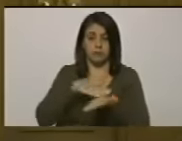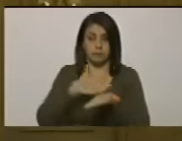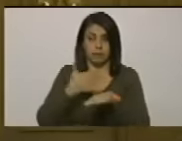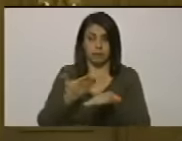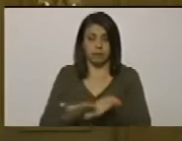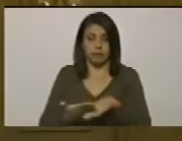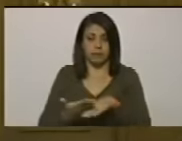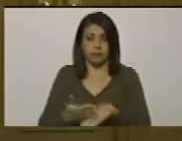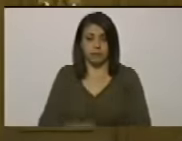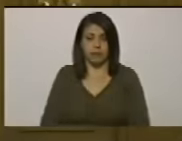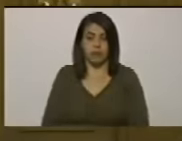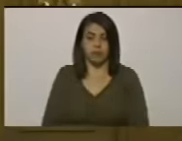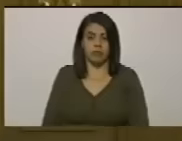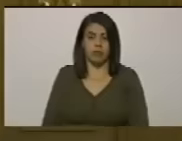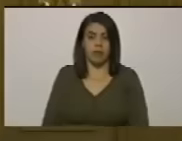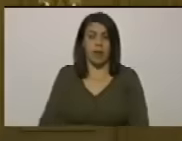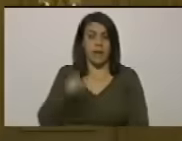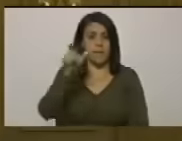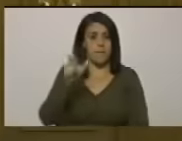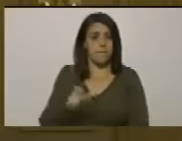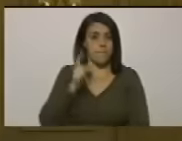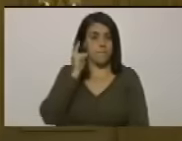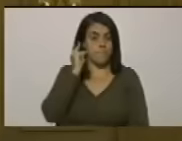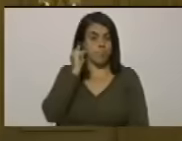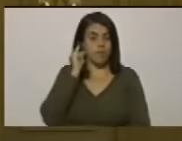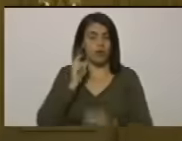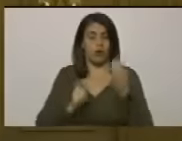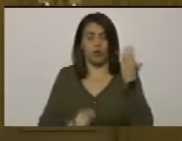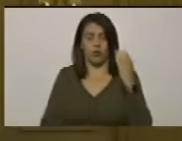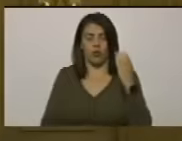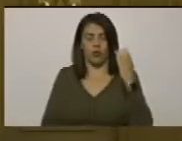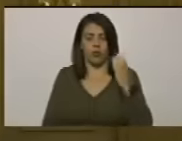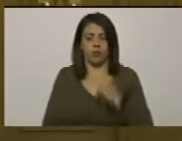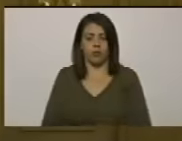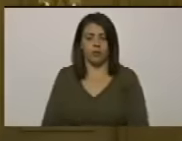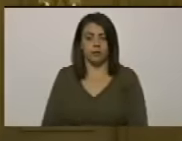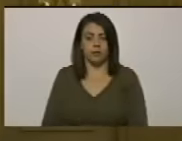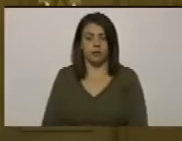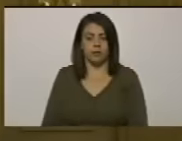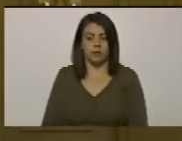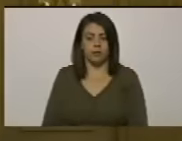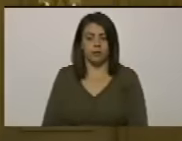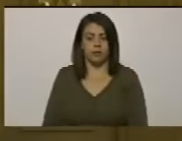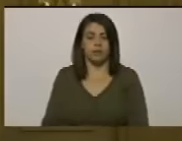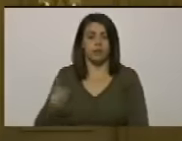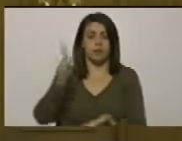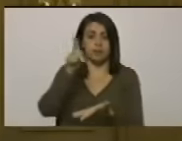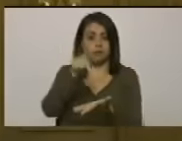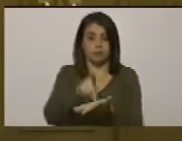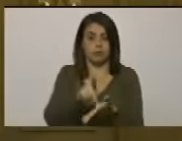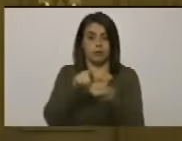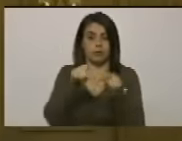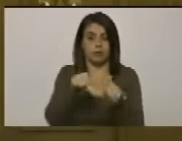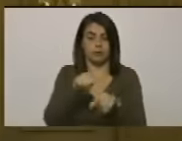ciudadana colombiana que llegó inclusive